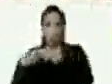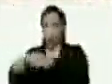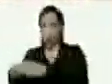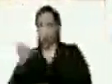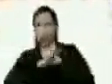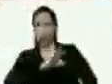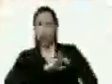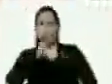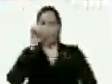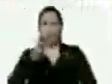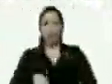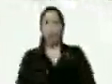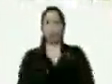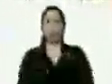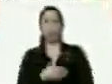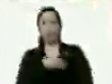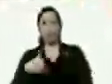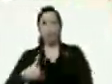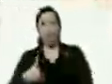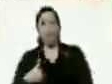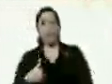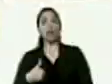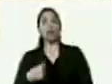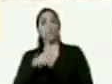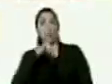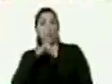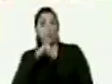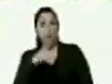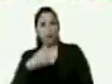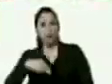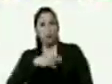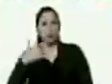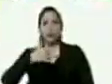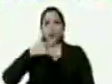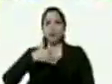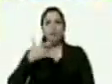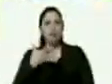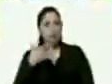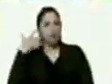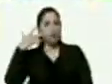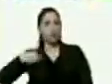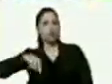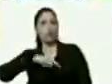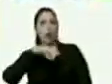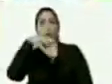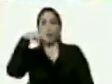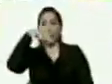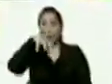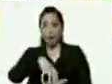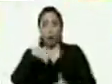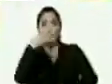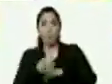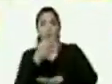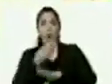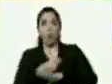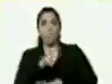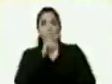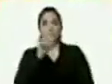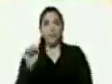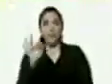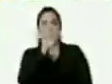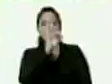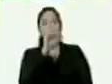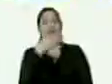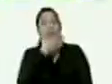igualmente presidente quiero hacerle saber que nos sentimos orgullosos que nuestro estado de Monaga se declaró el 20 de